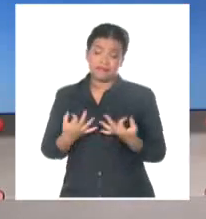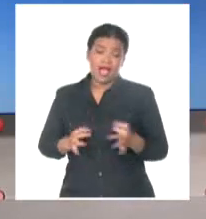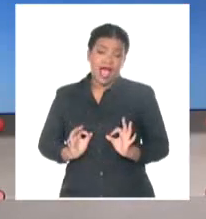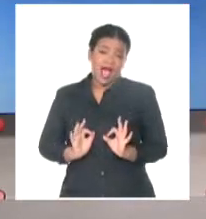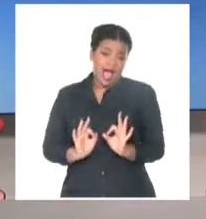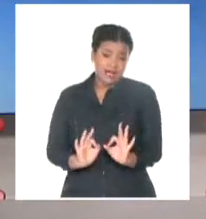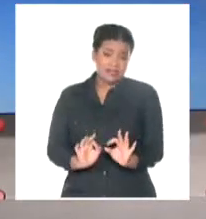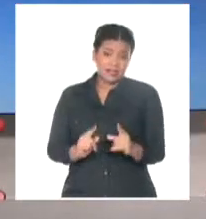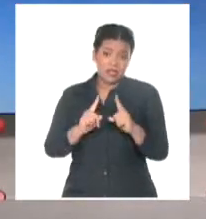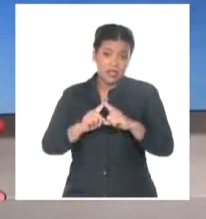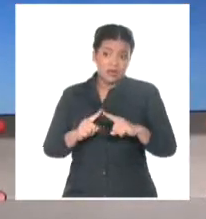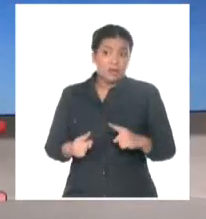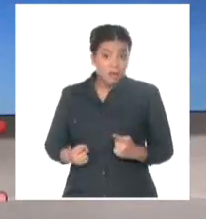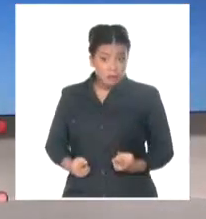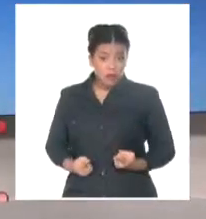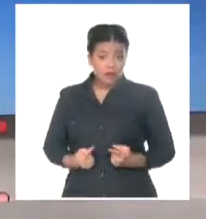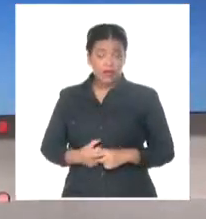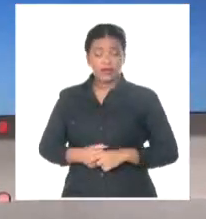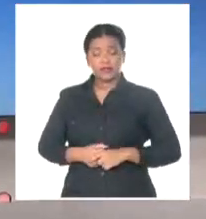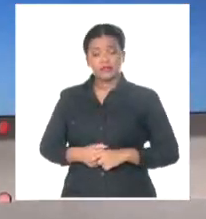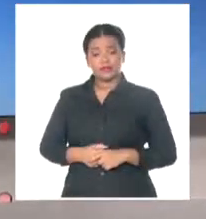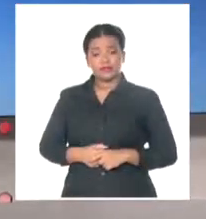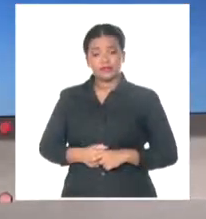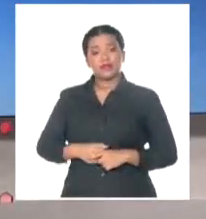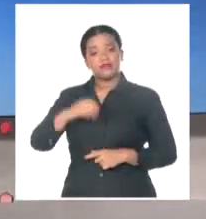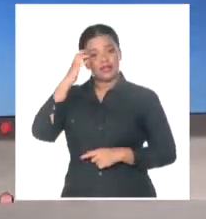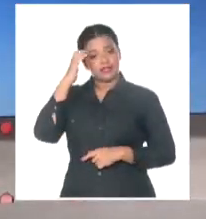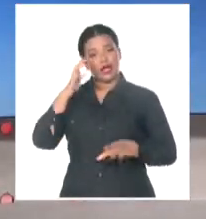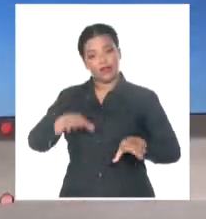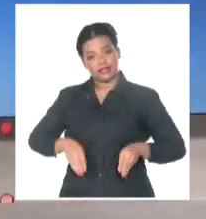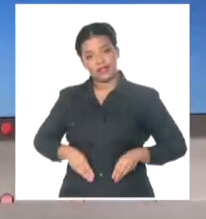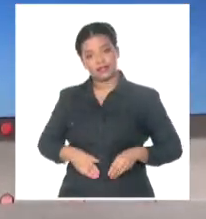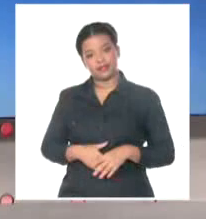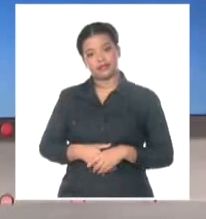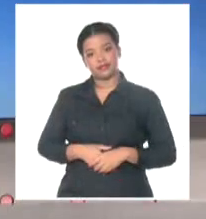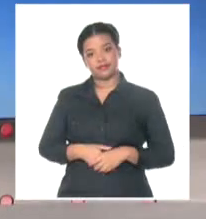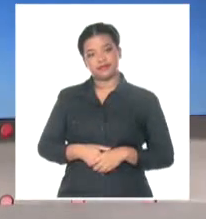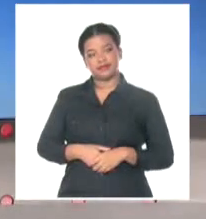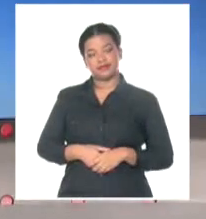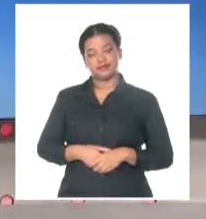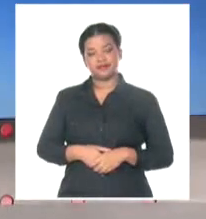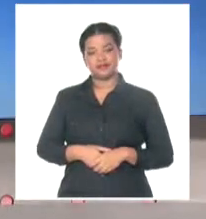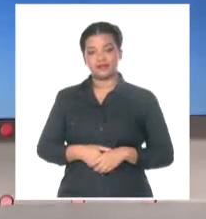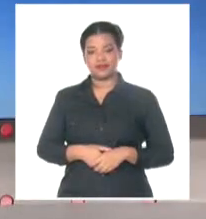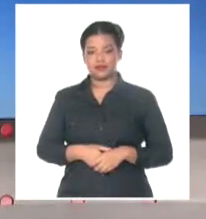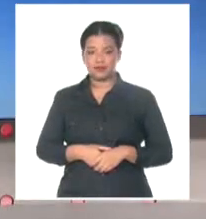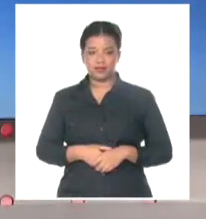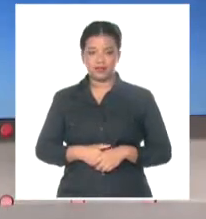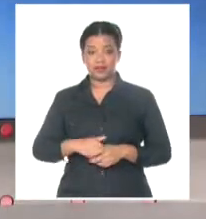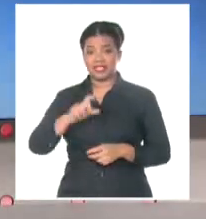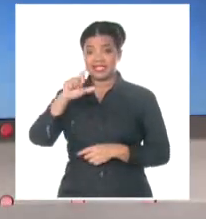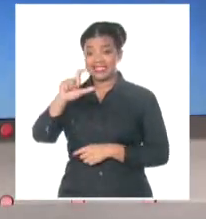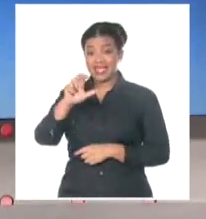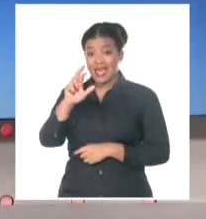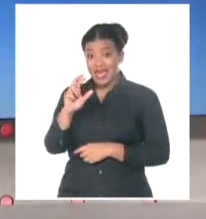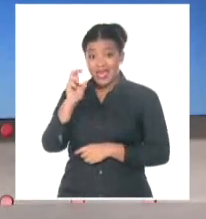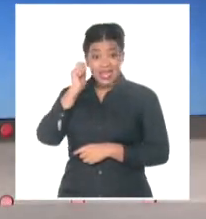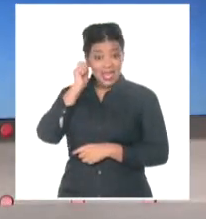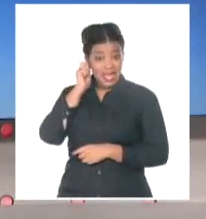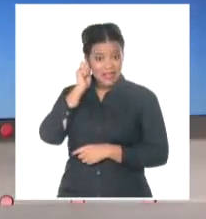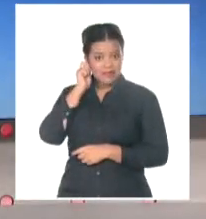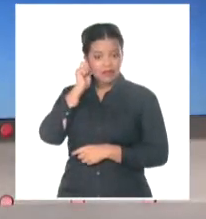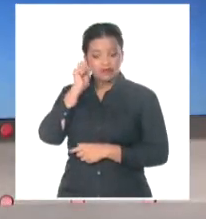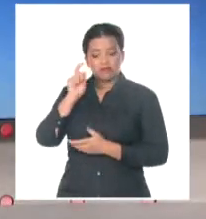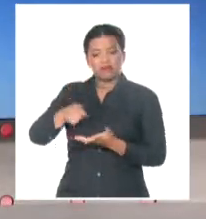porque fue otorgada la garantía dada por el Estado. CRF, el demandante, soborna a un funcionario